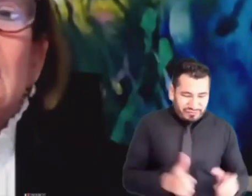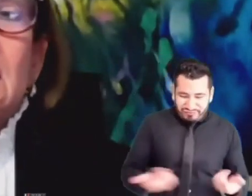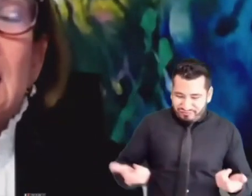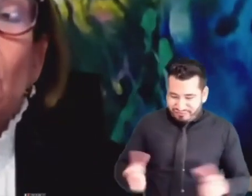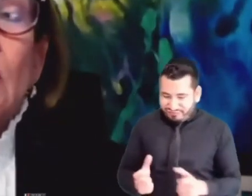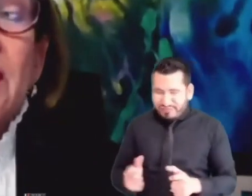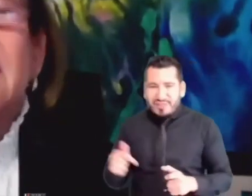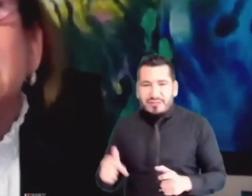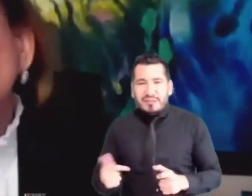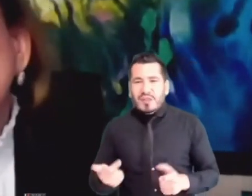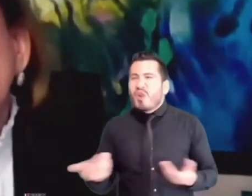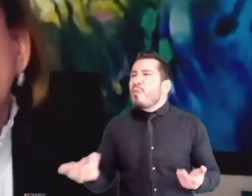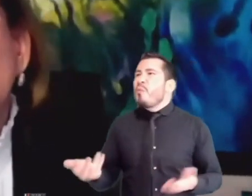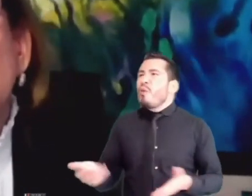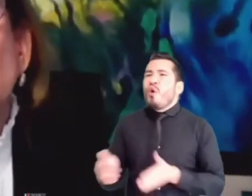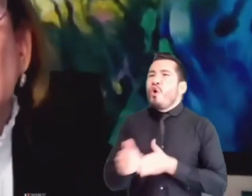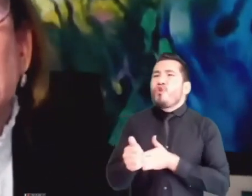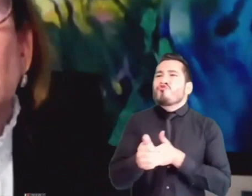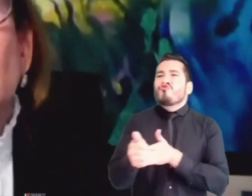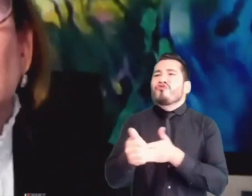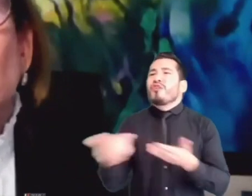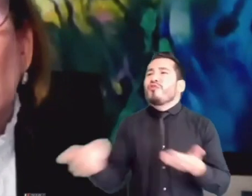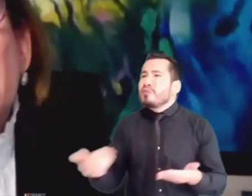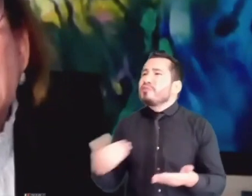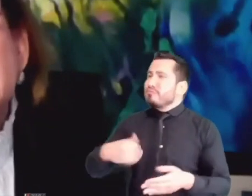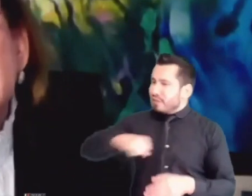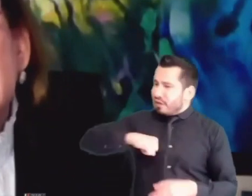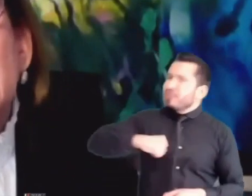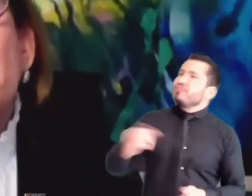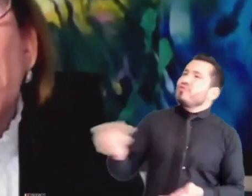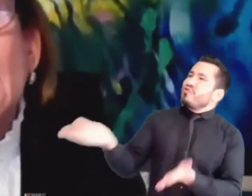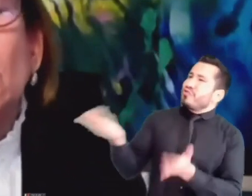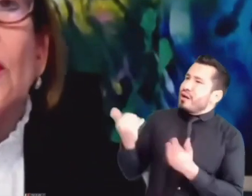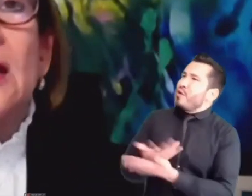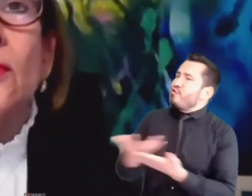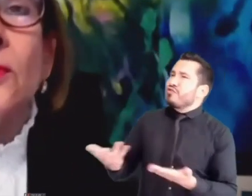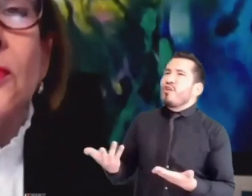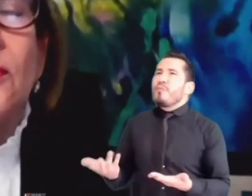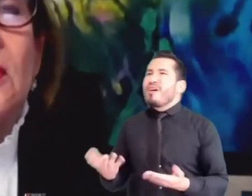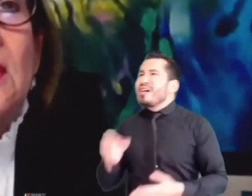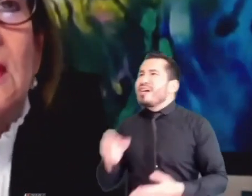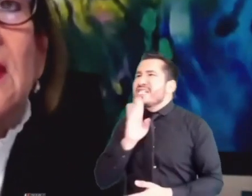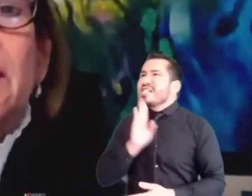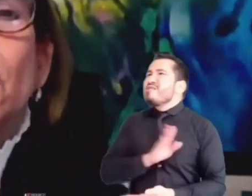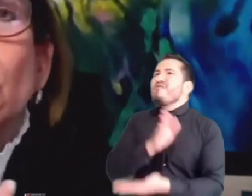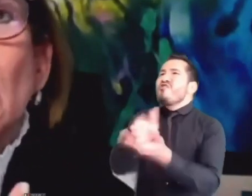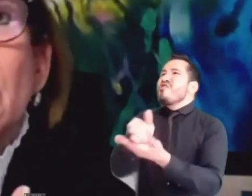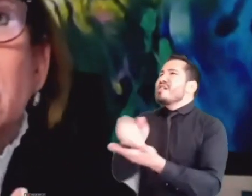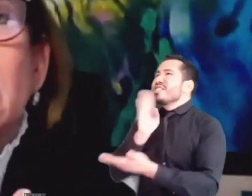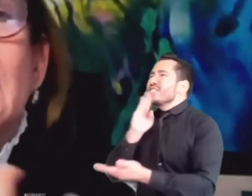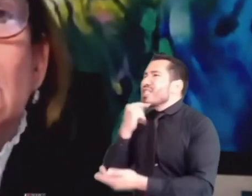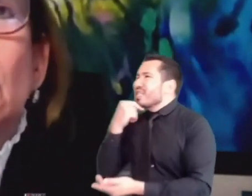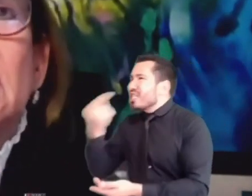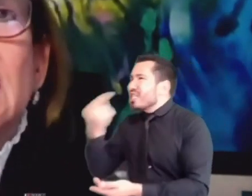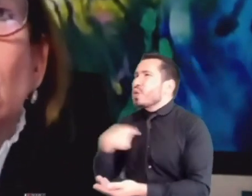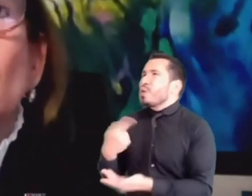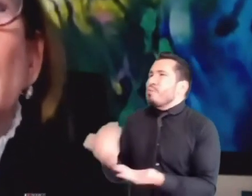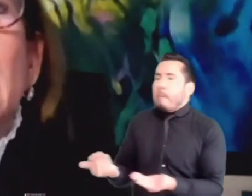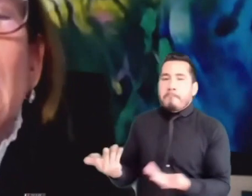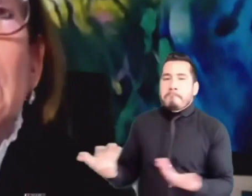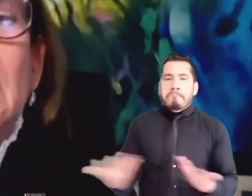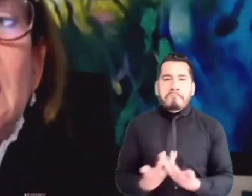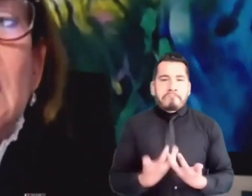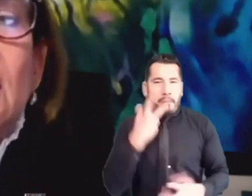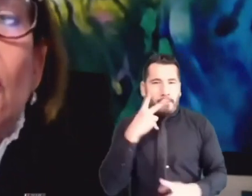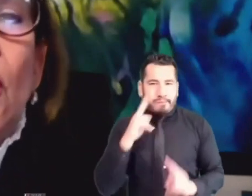las rutas de acceso para reclamar esos derechos. Entonces, miren que el impacto de la corrupción desde el punto de vista directo e indirecto es muy